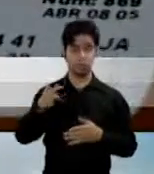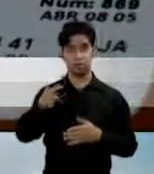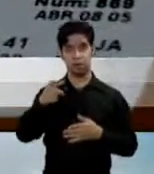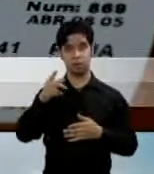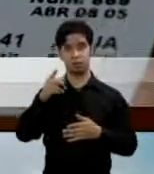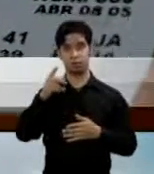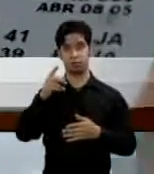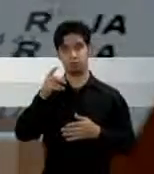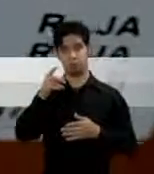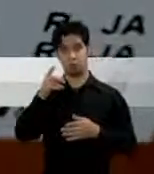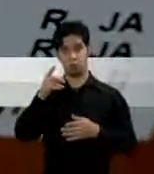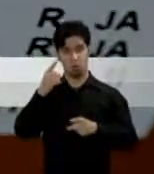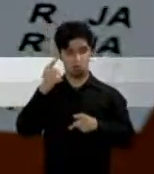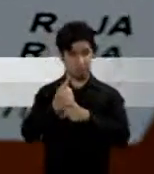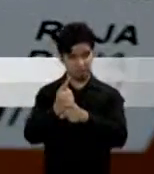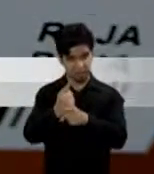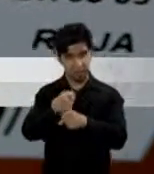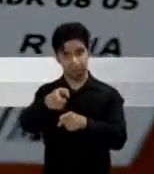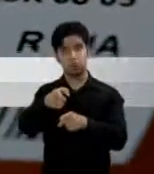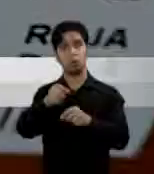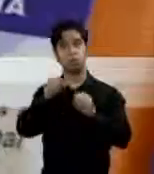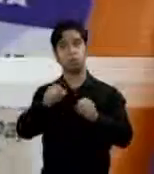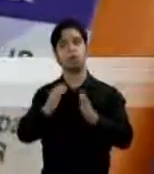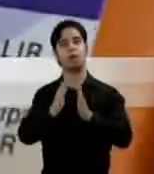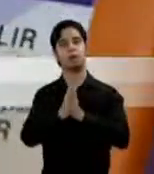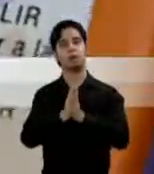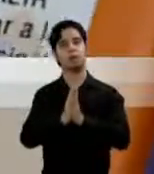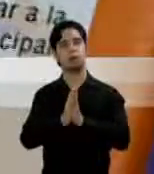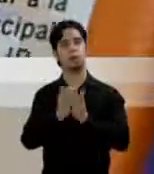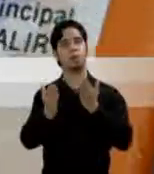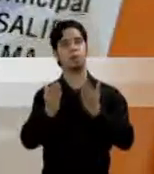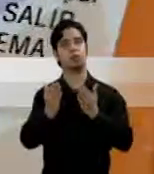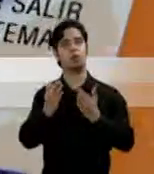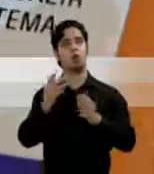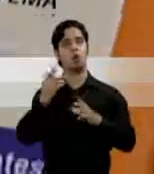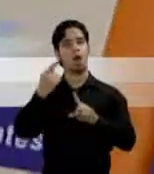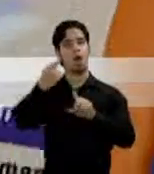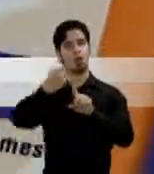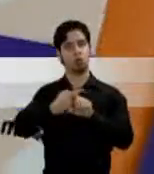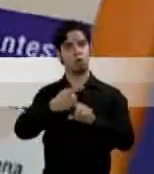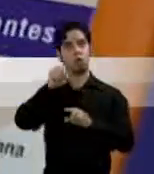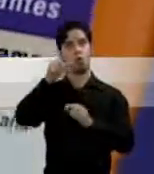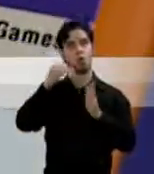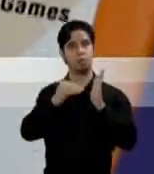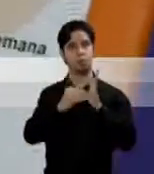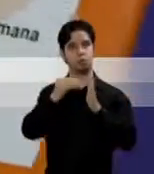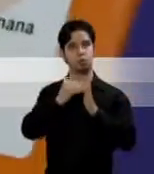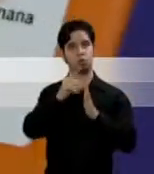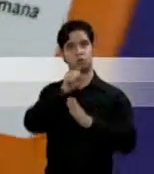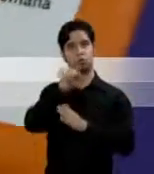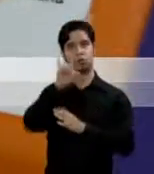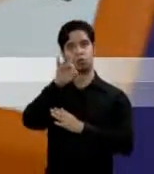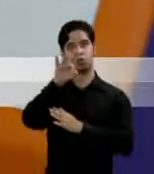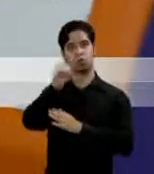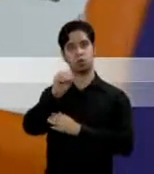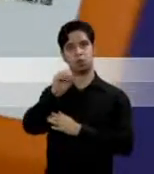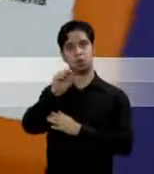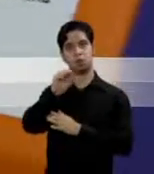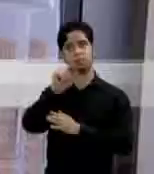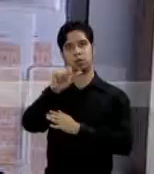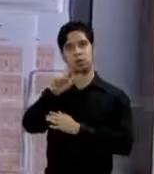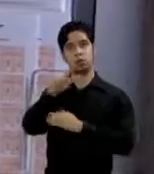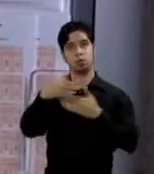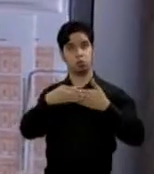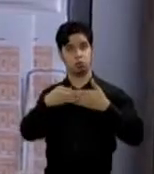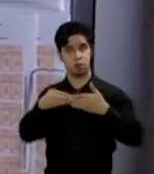seis números ganadores, podrá reclamar una anualidad neta de 1.180.000 dólares